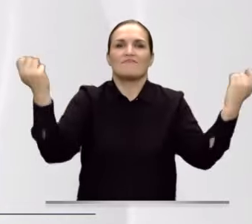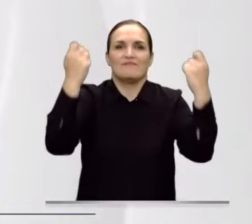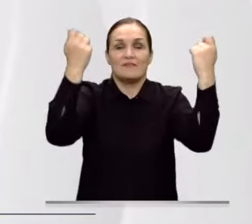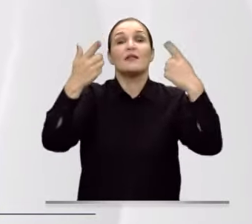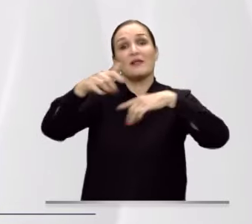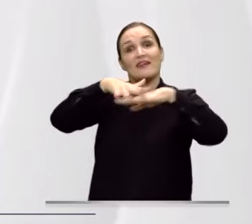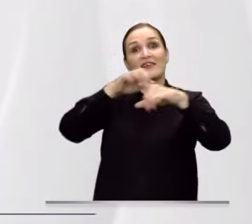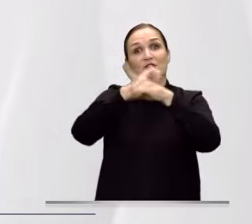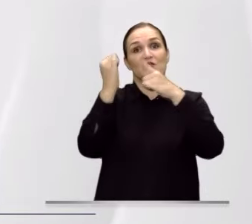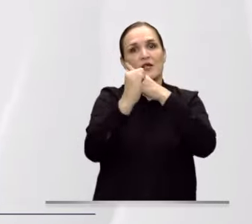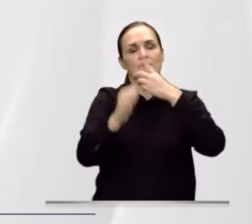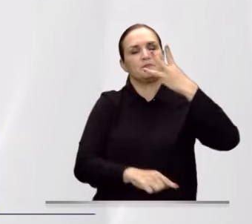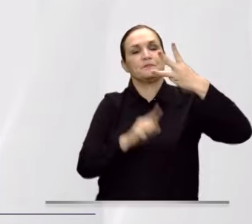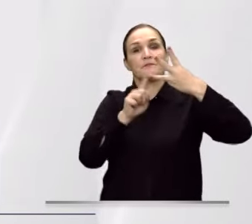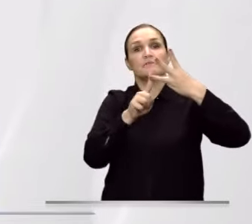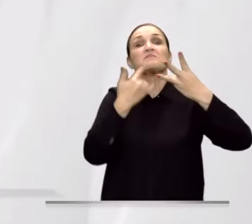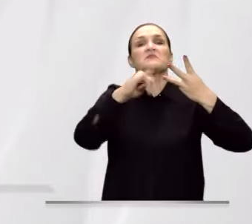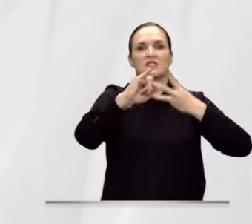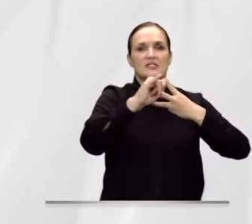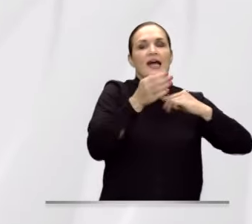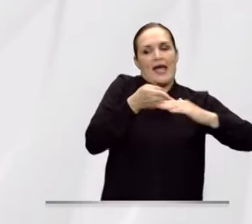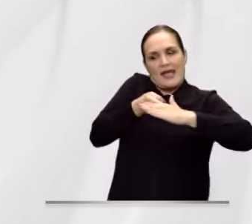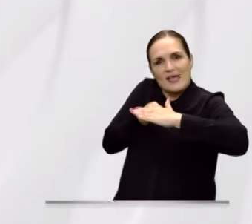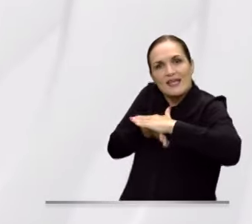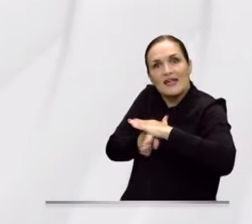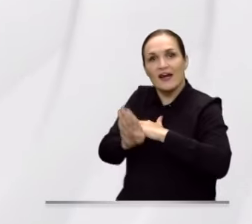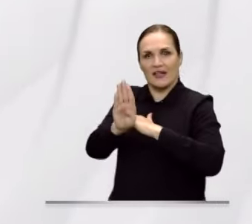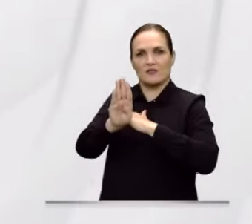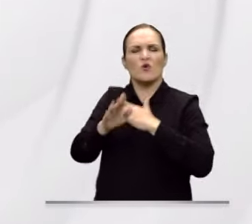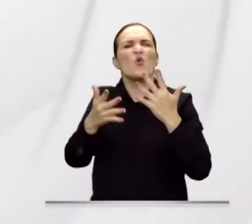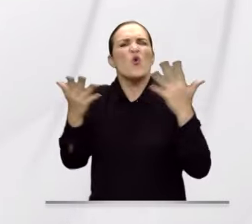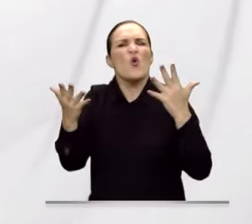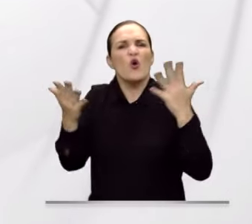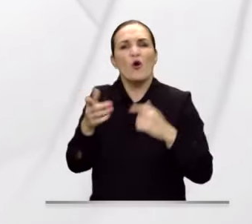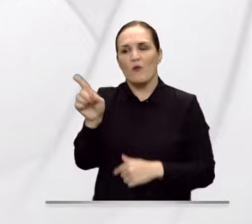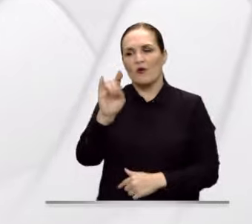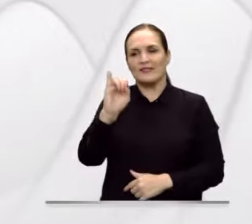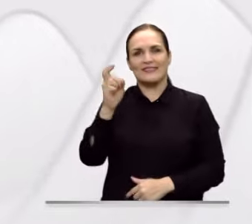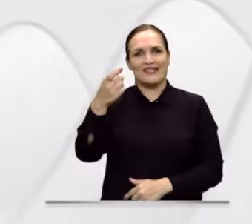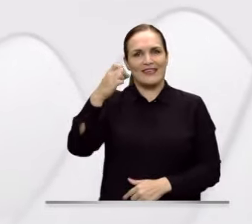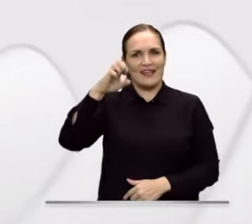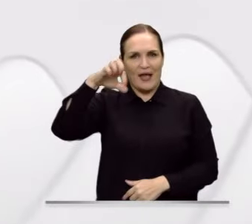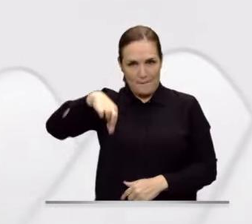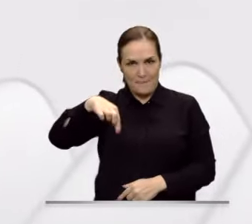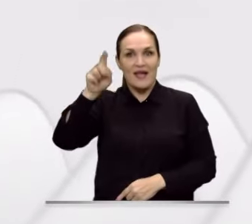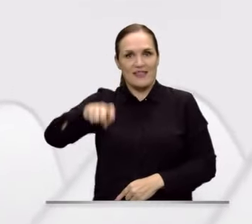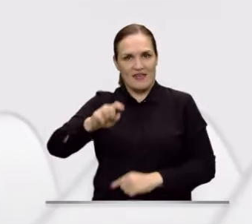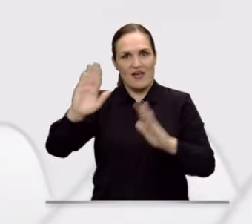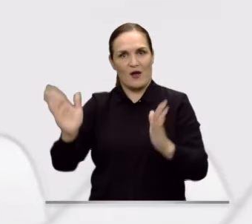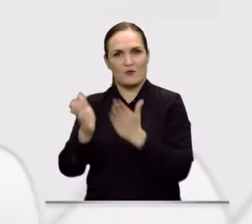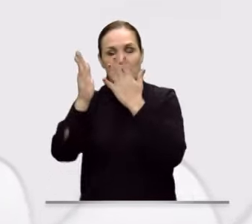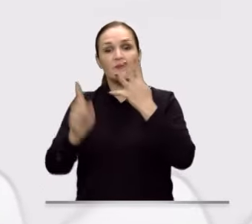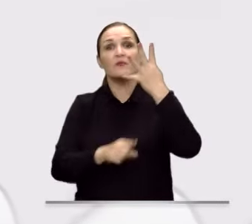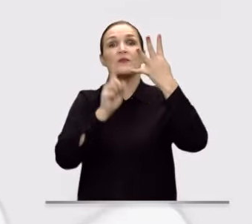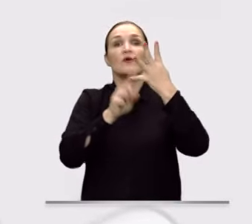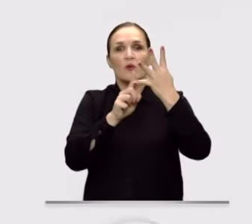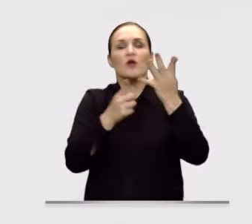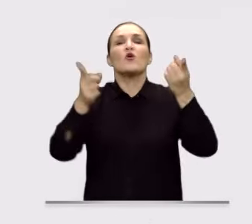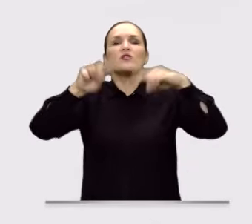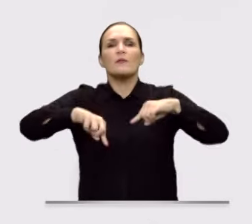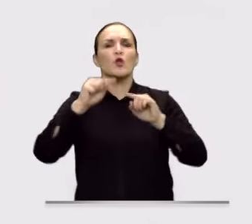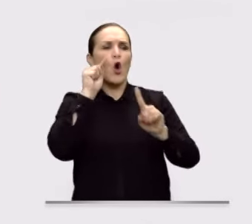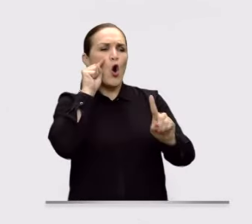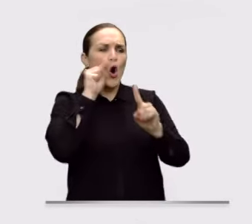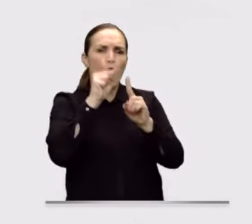Puede haber apoyo de las bolsas de empleo y redes sociales de la entidad. Tercero, ingreso. Aquí se debe realizar la actualización en la plataforma del